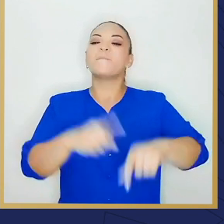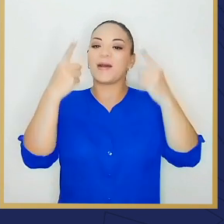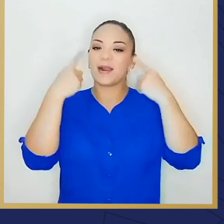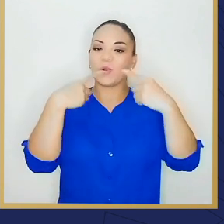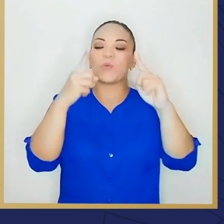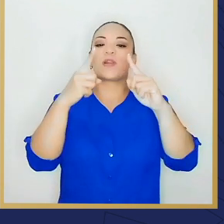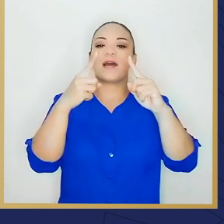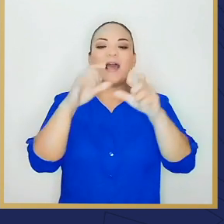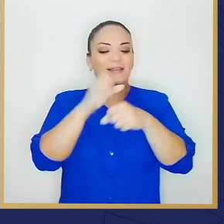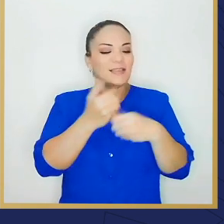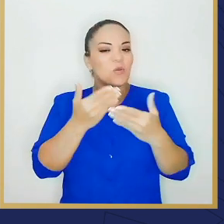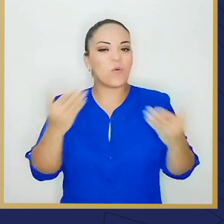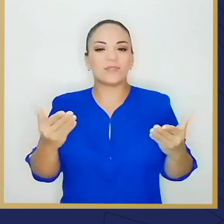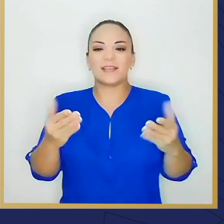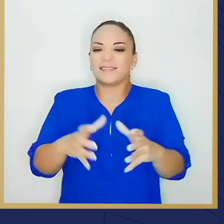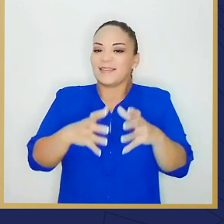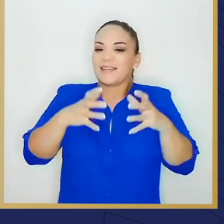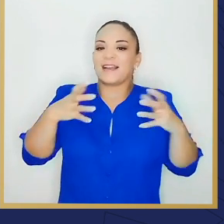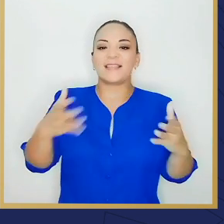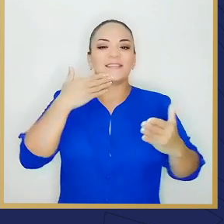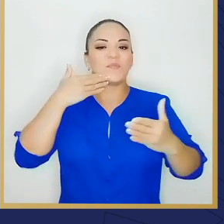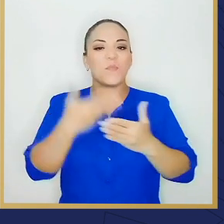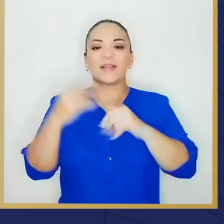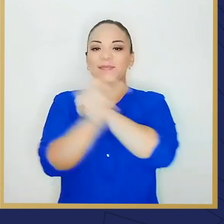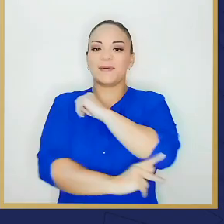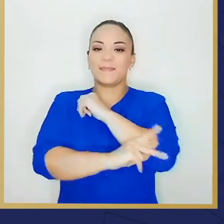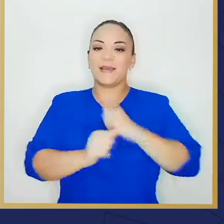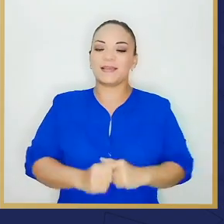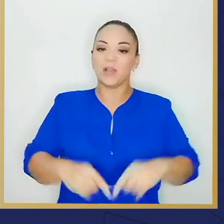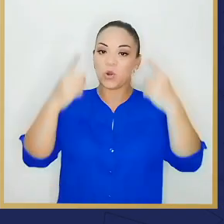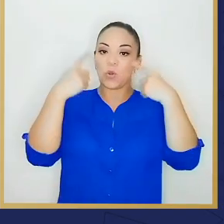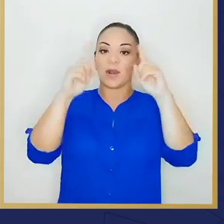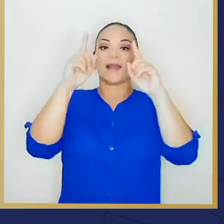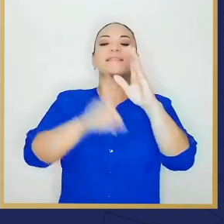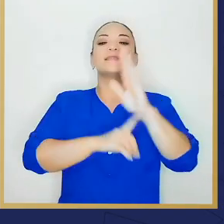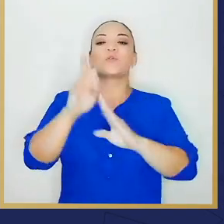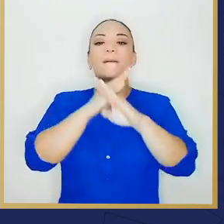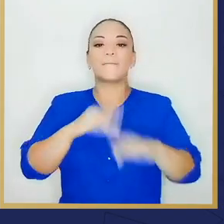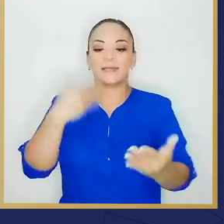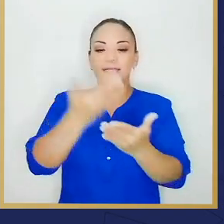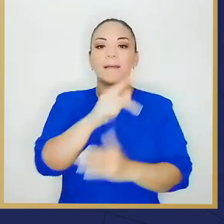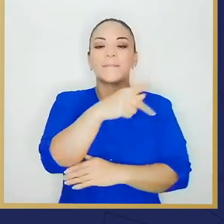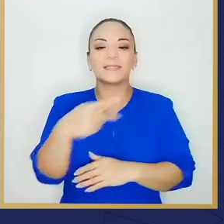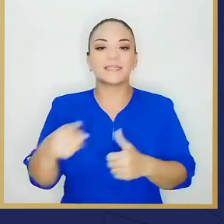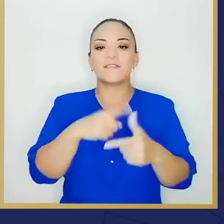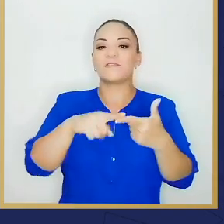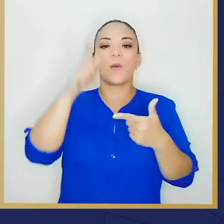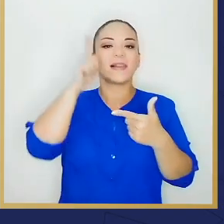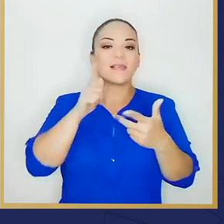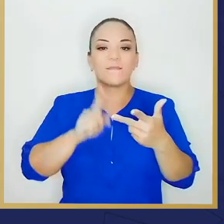hacer cosas grandes por Costa Rica, de hacer que el desarrollo y la paz llegue al Pacífico, al Caribe,